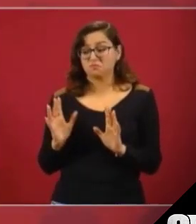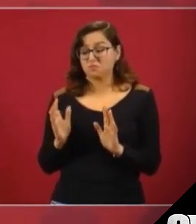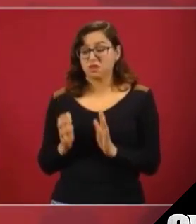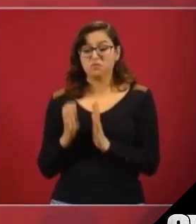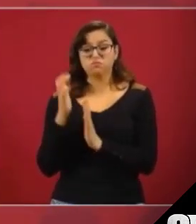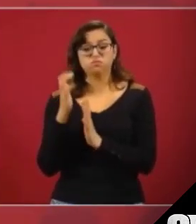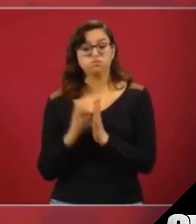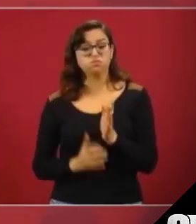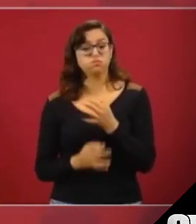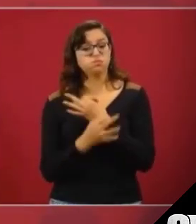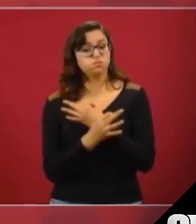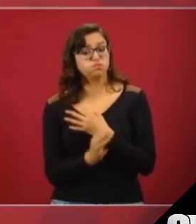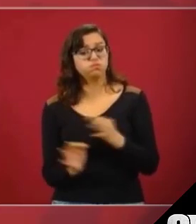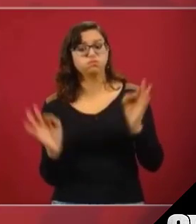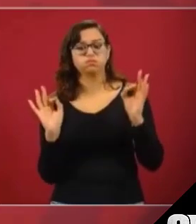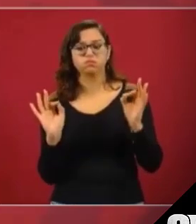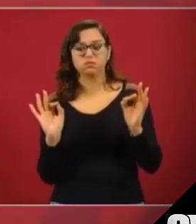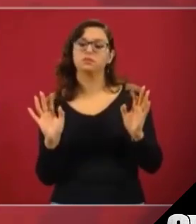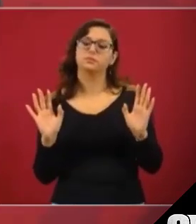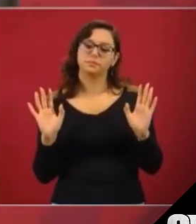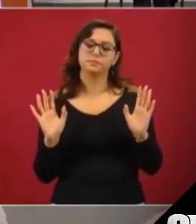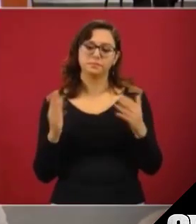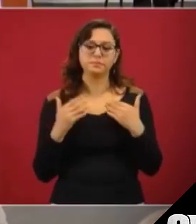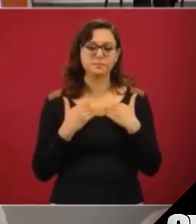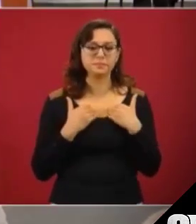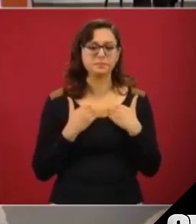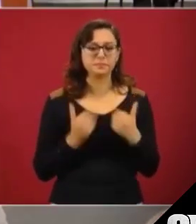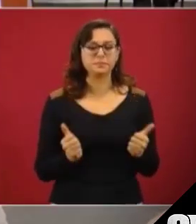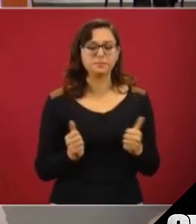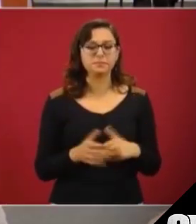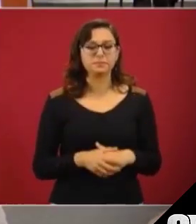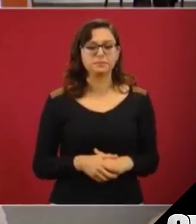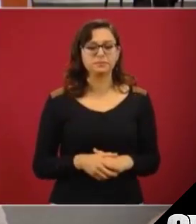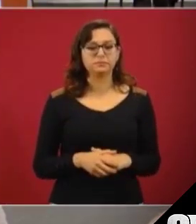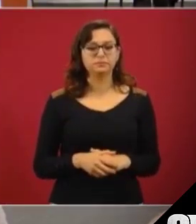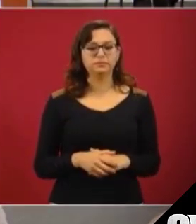que actúen de esta manera.